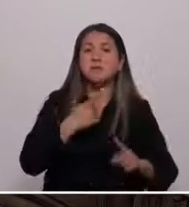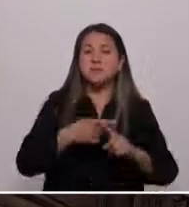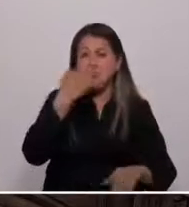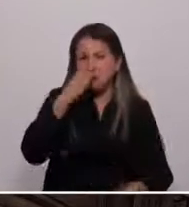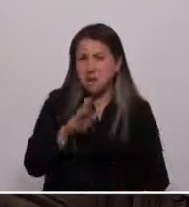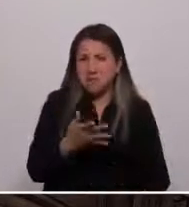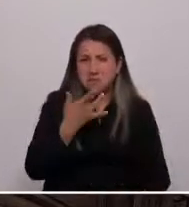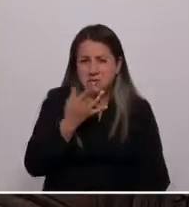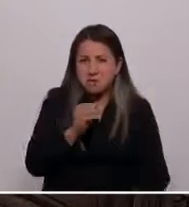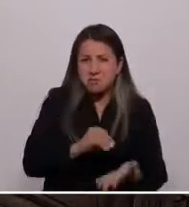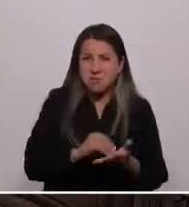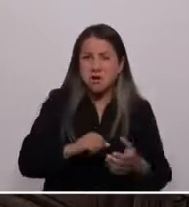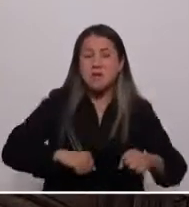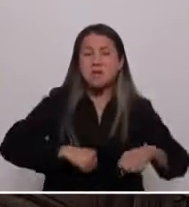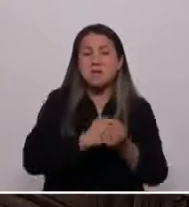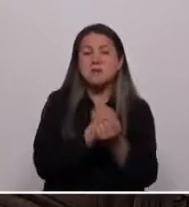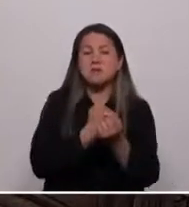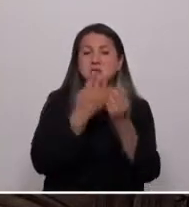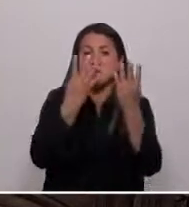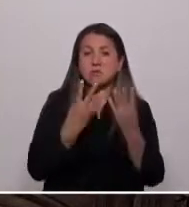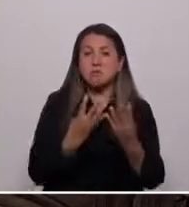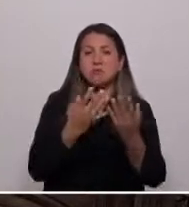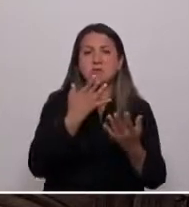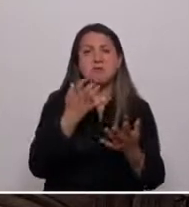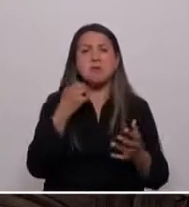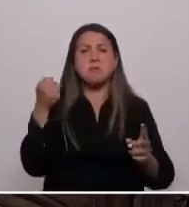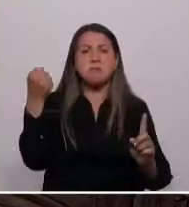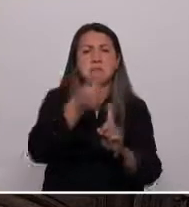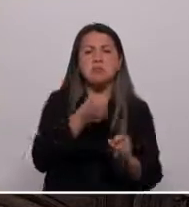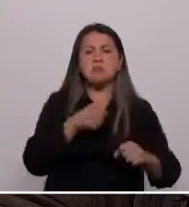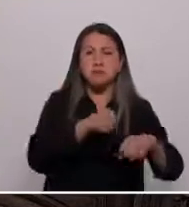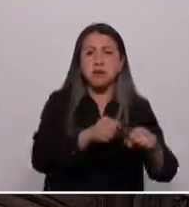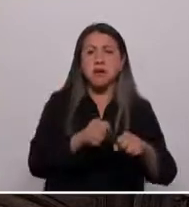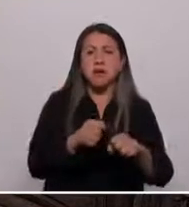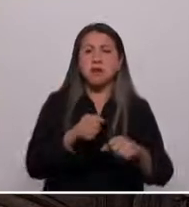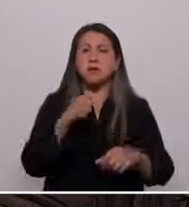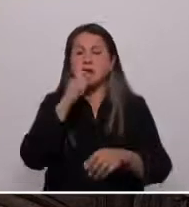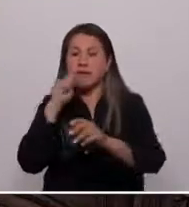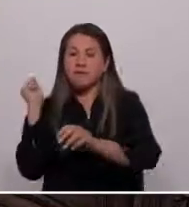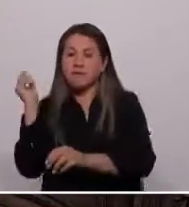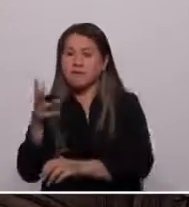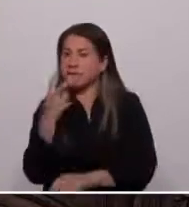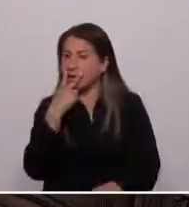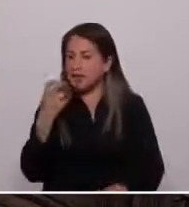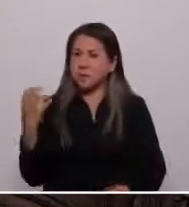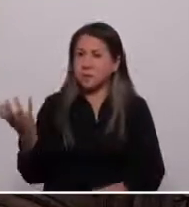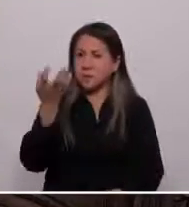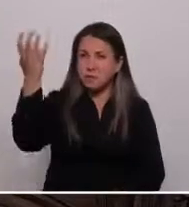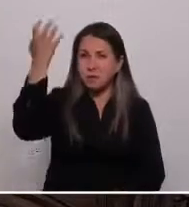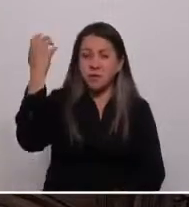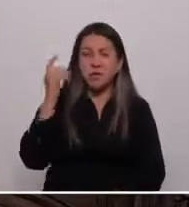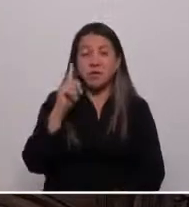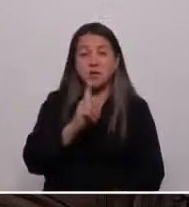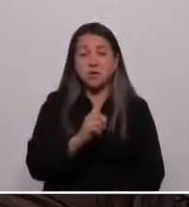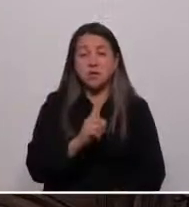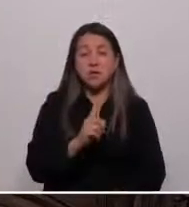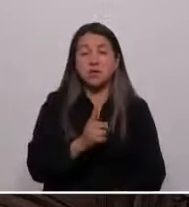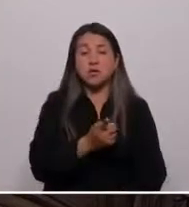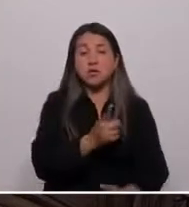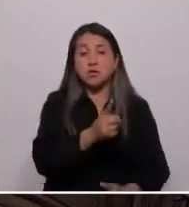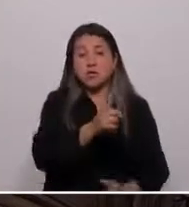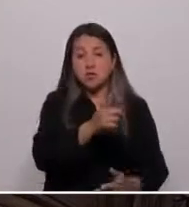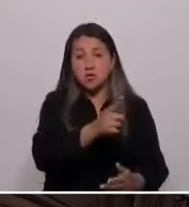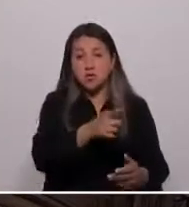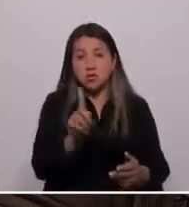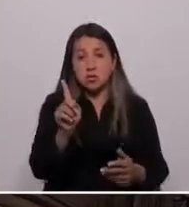¿Desde cuándo los saqueadores de supermercados, los que lanzan molotov a carabineros, los que no trepidan en arrasar lo que encuentran a su paso,